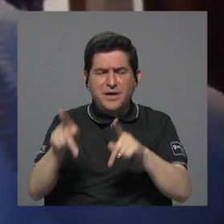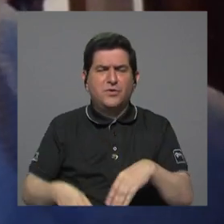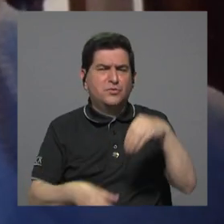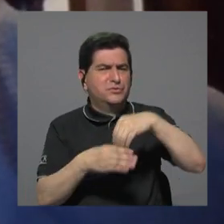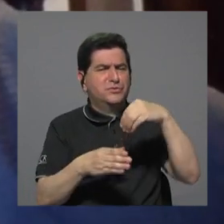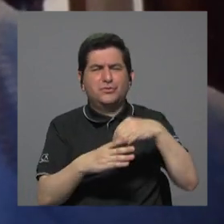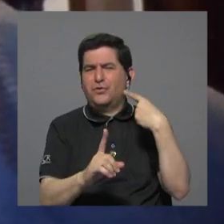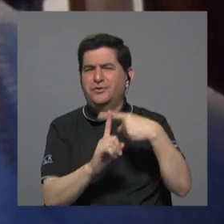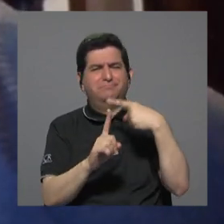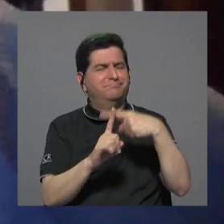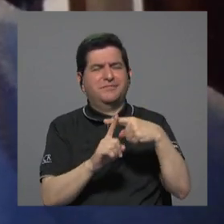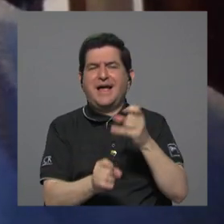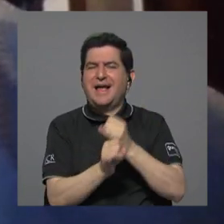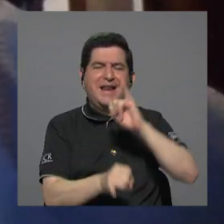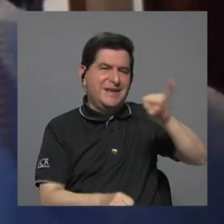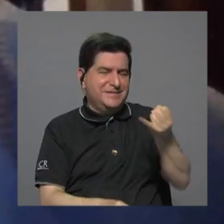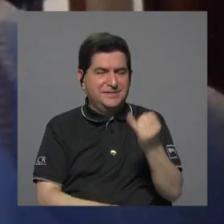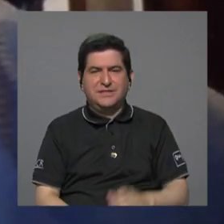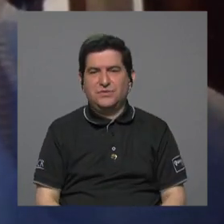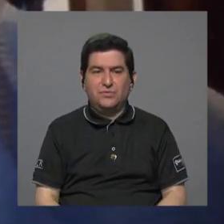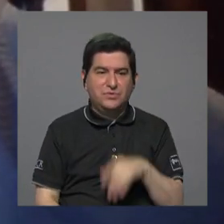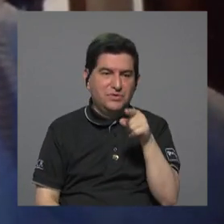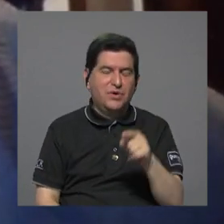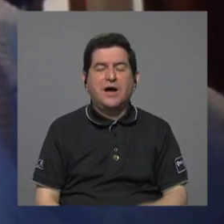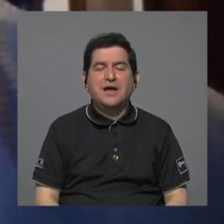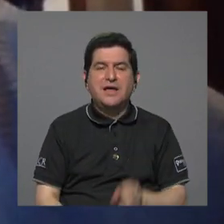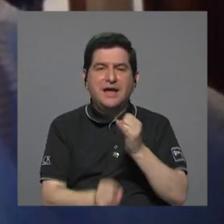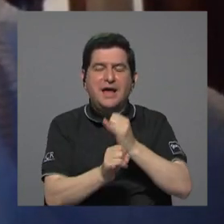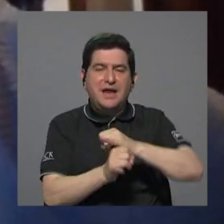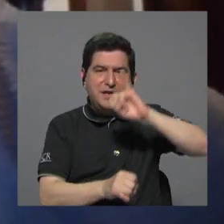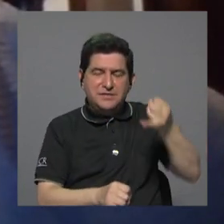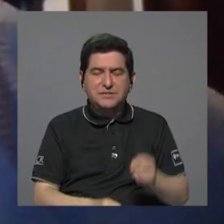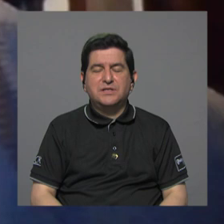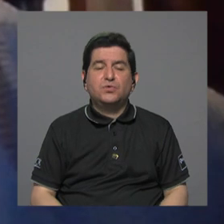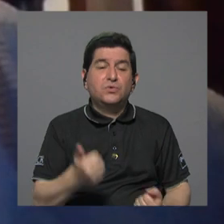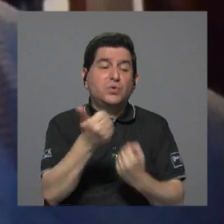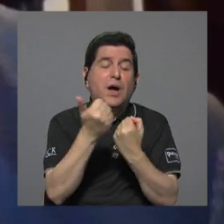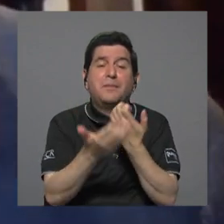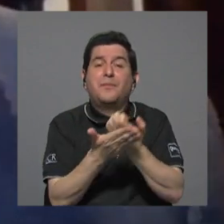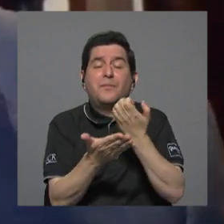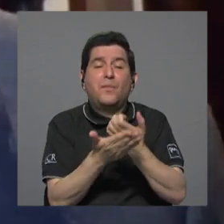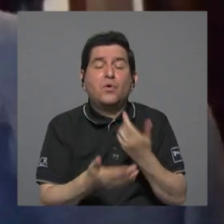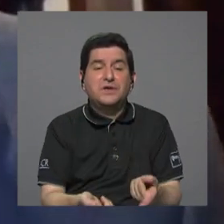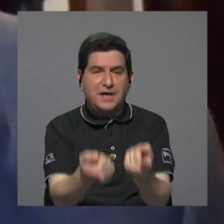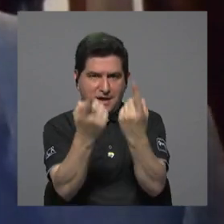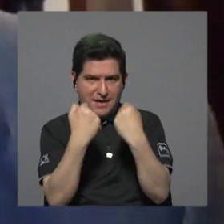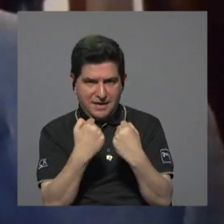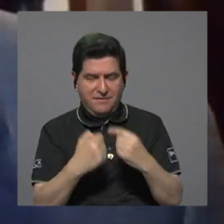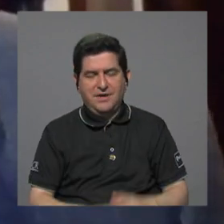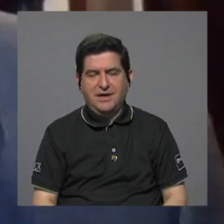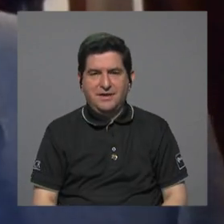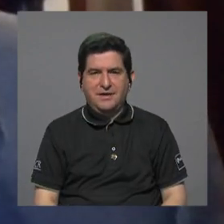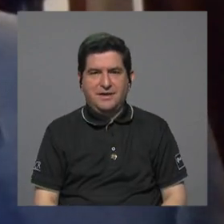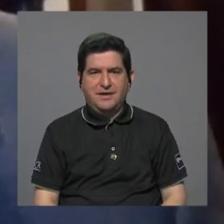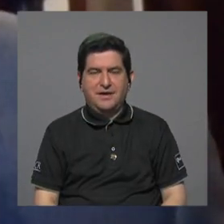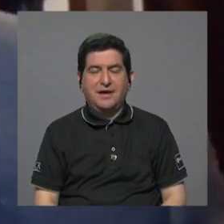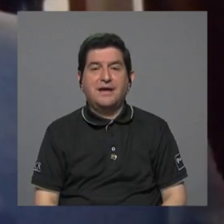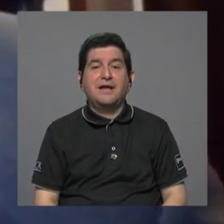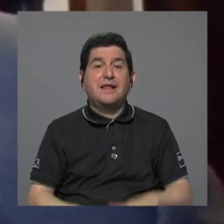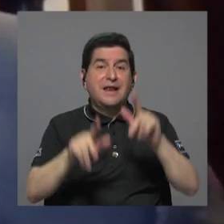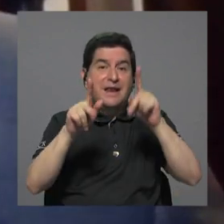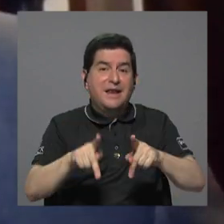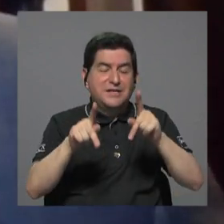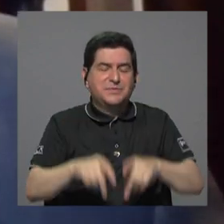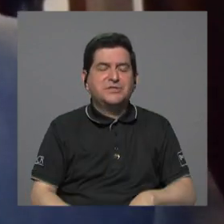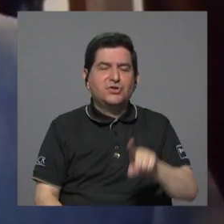positivos a Japdeva Japdeva subvenciona la llegada de los cruceros lo que generan los cruceristas que gastan